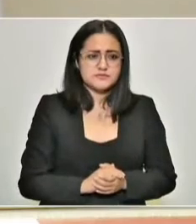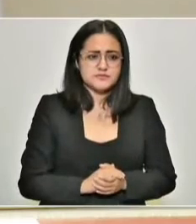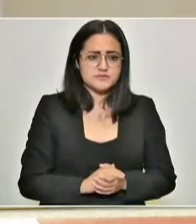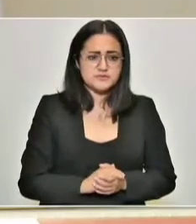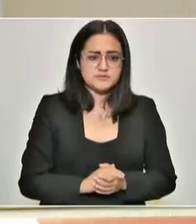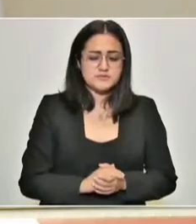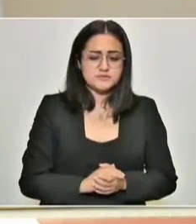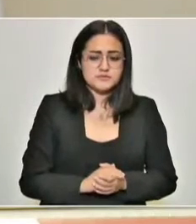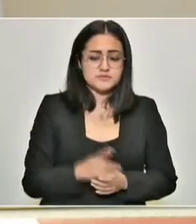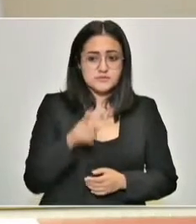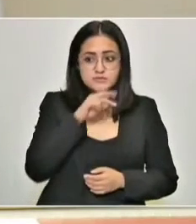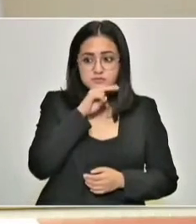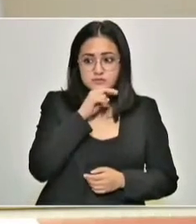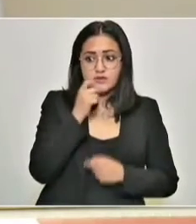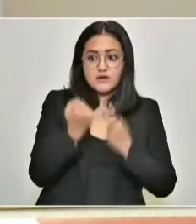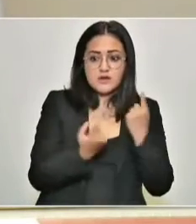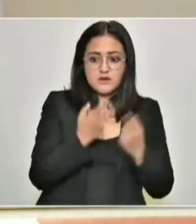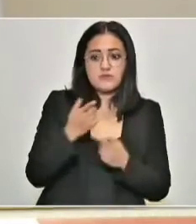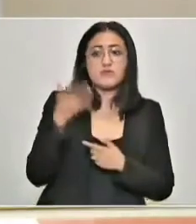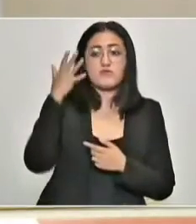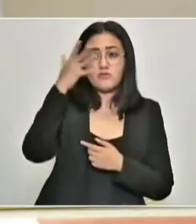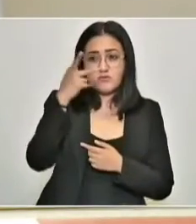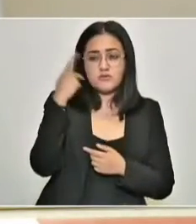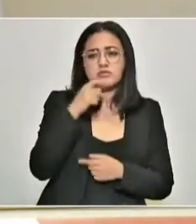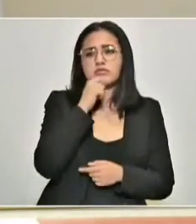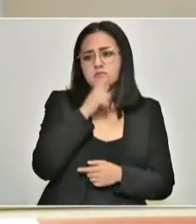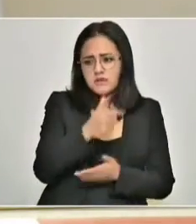Los preocupados por el futuro poblano, que nos ayuden.